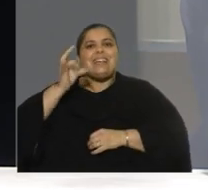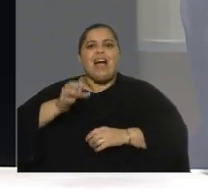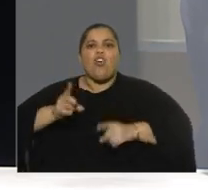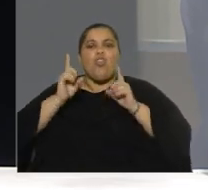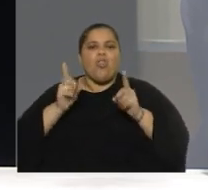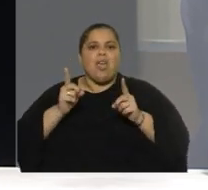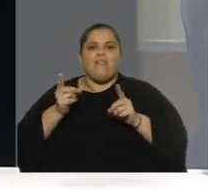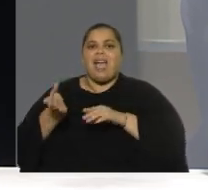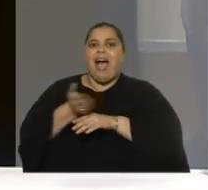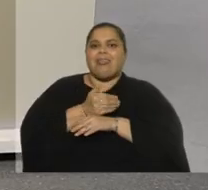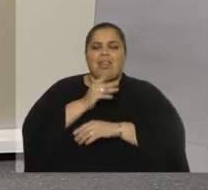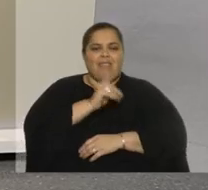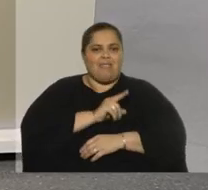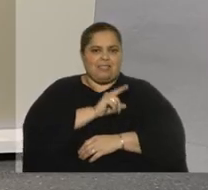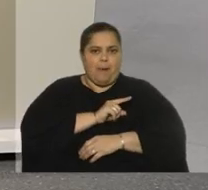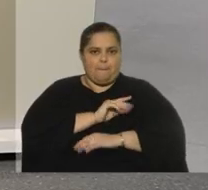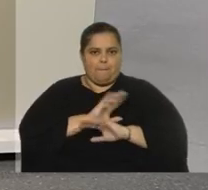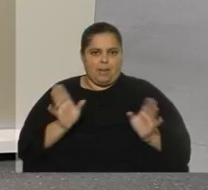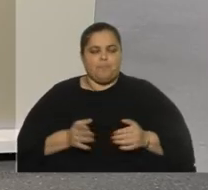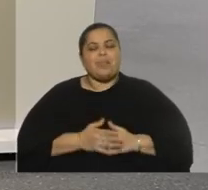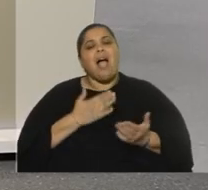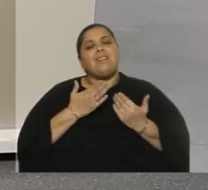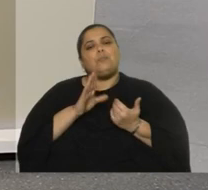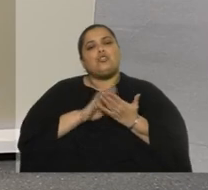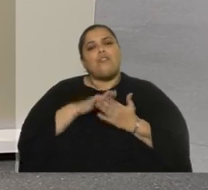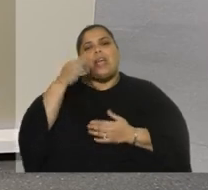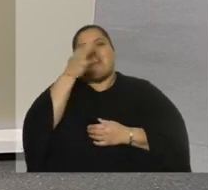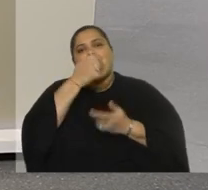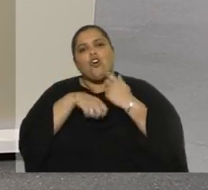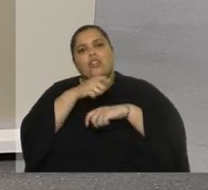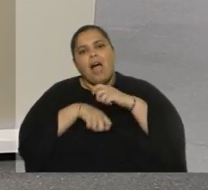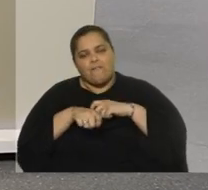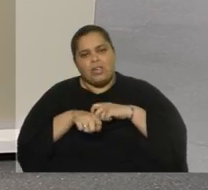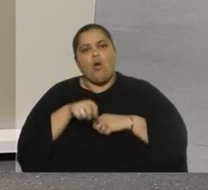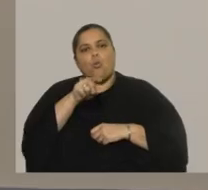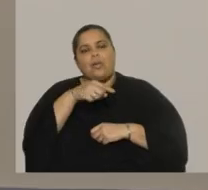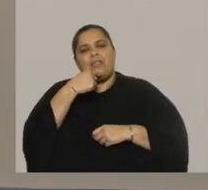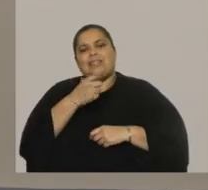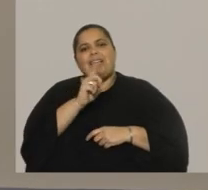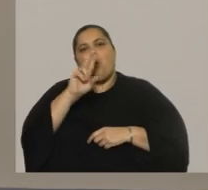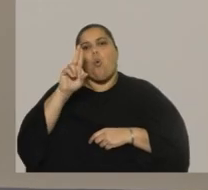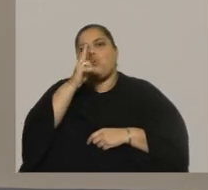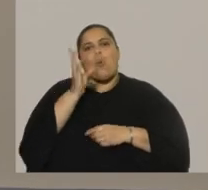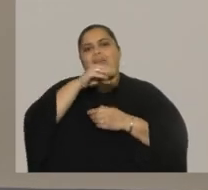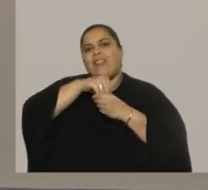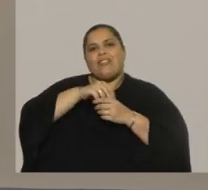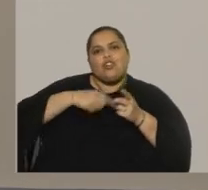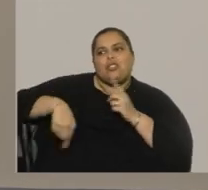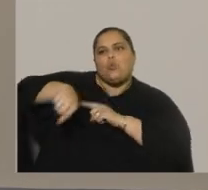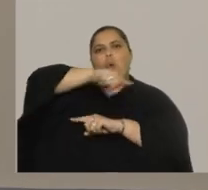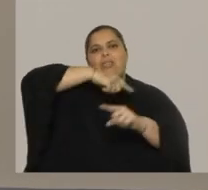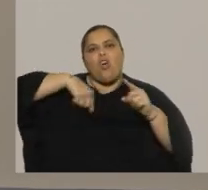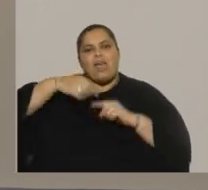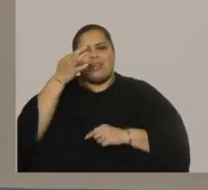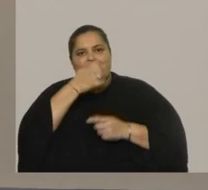antes de diciembre Bianchi hablamos de narcotráfico esto delgado decía que no creía que está Uruguay en los circuitos de narcotráfico sin embargo usted